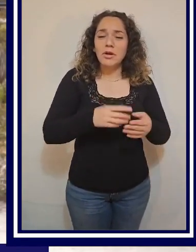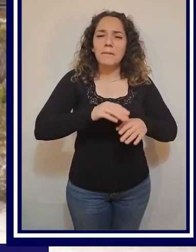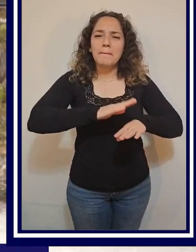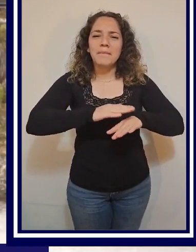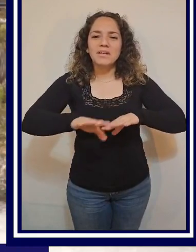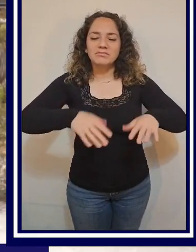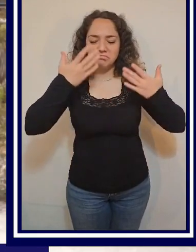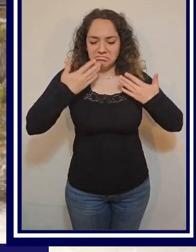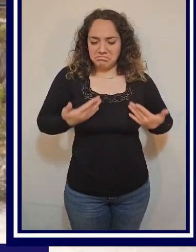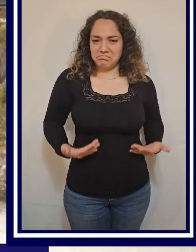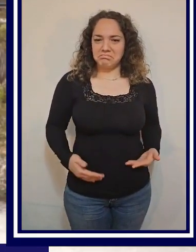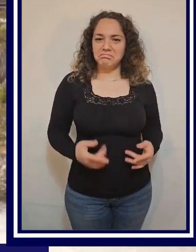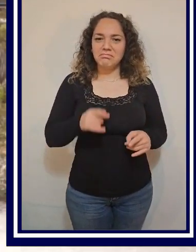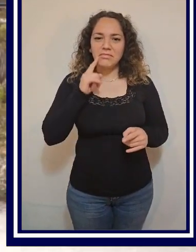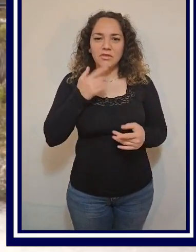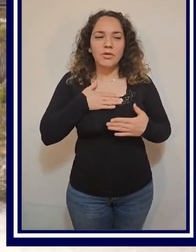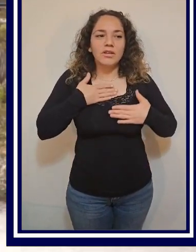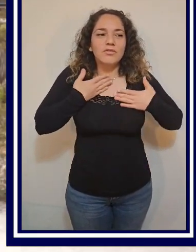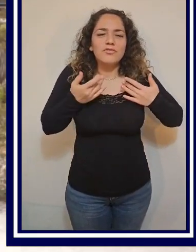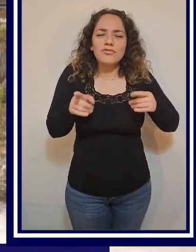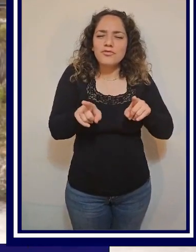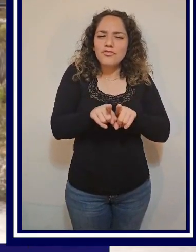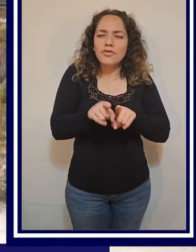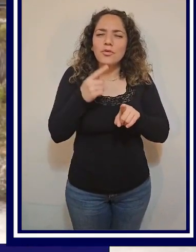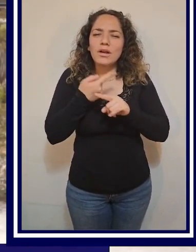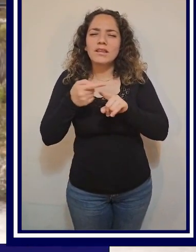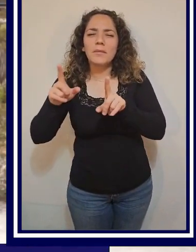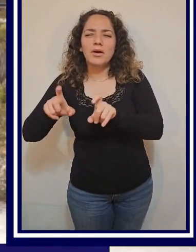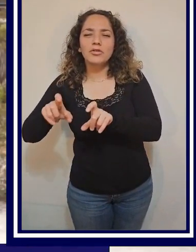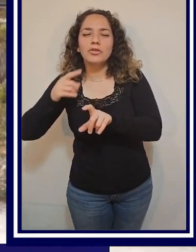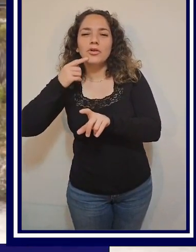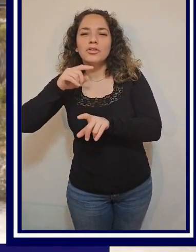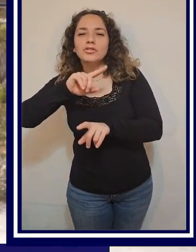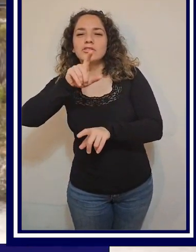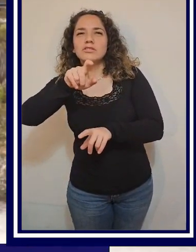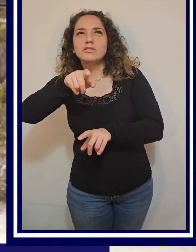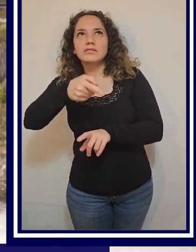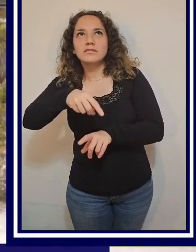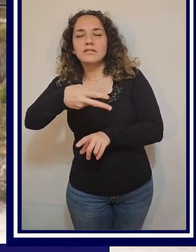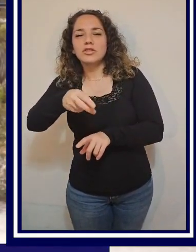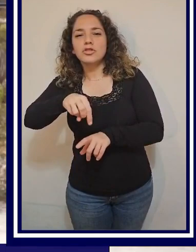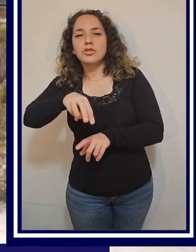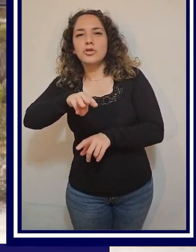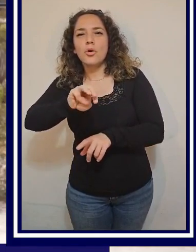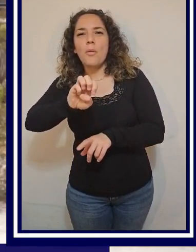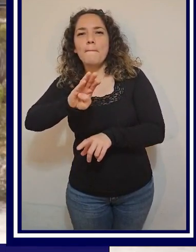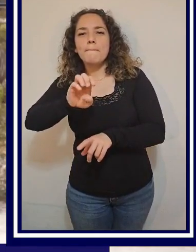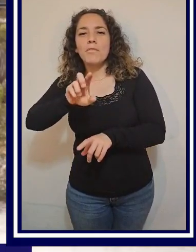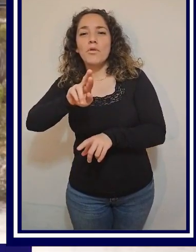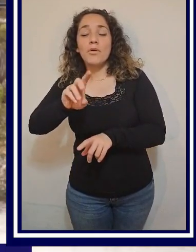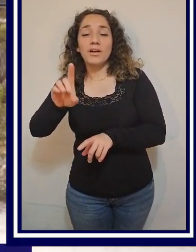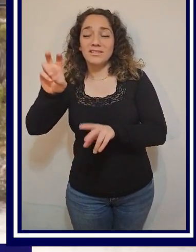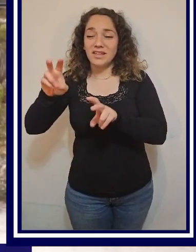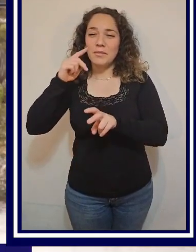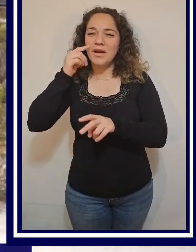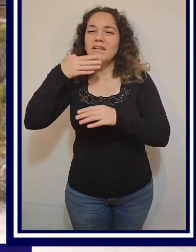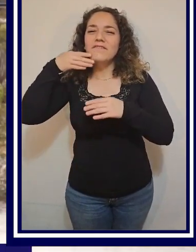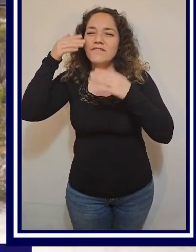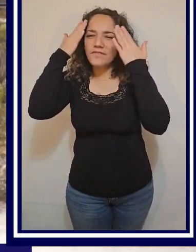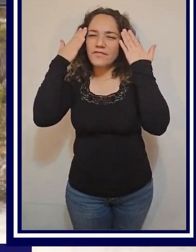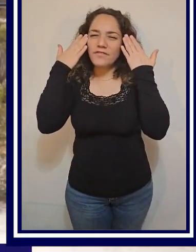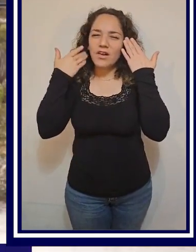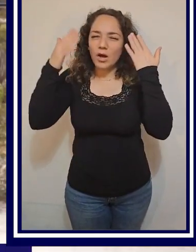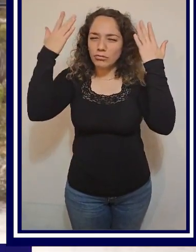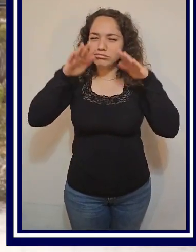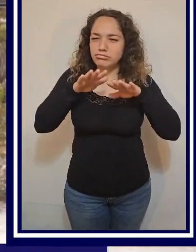prestó equipo y me di cuenta que era una sensación similar al snowboard, así que me sentí cómoda, empecé a captar